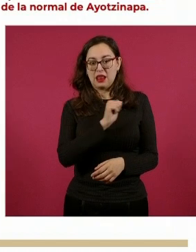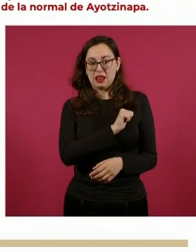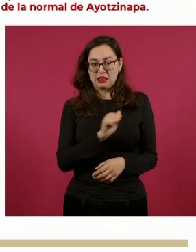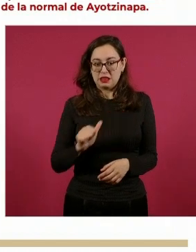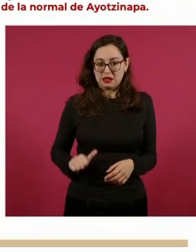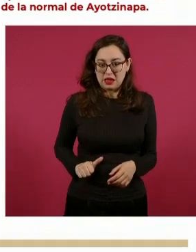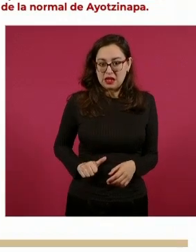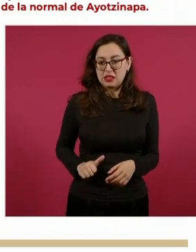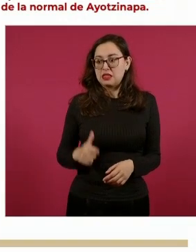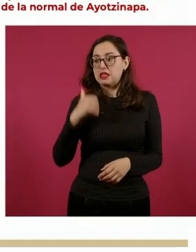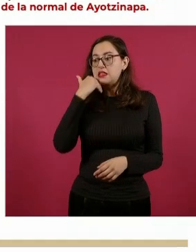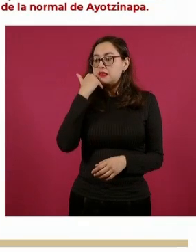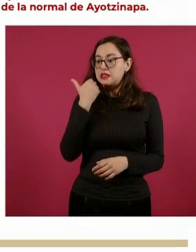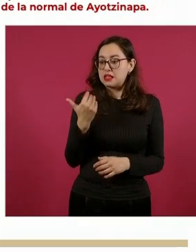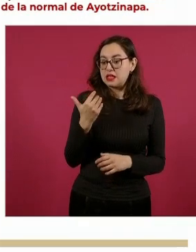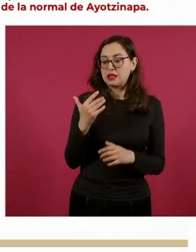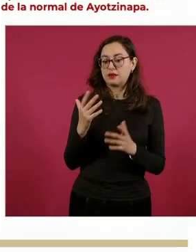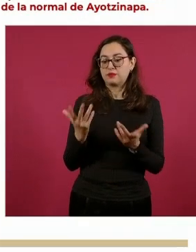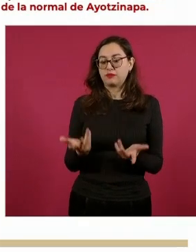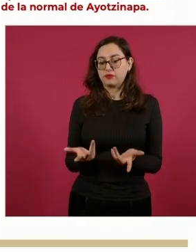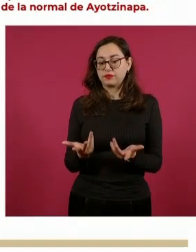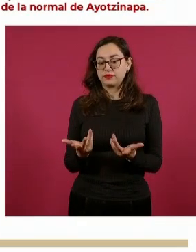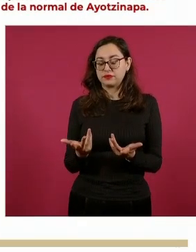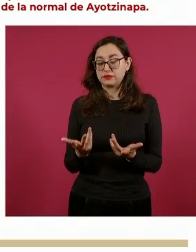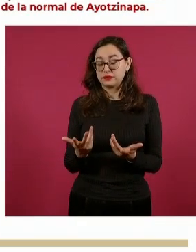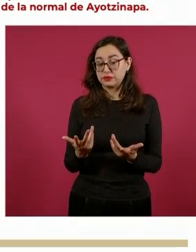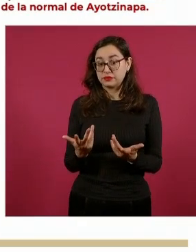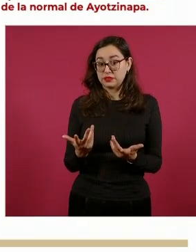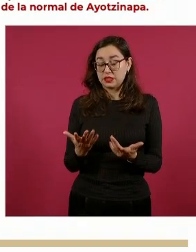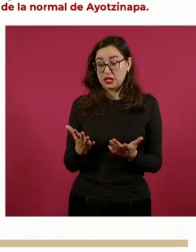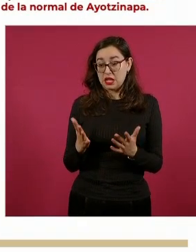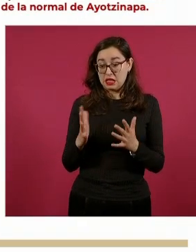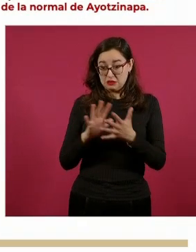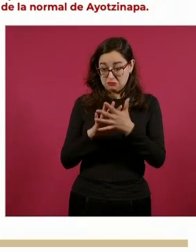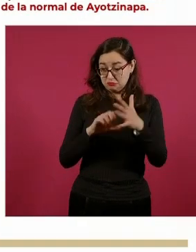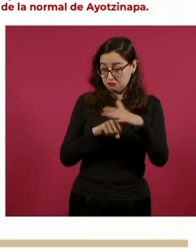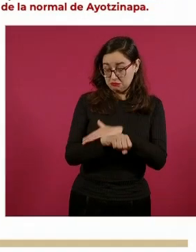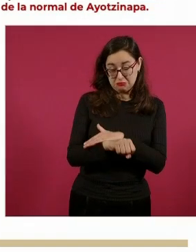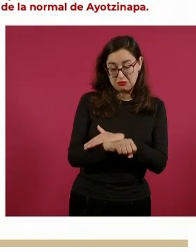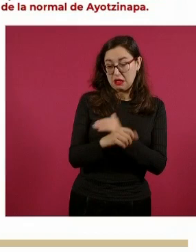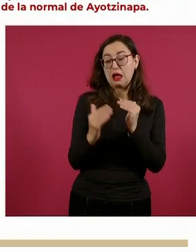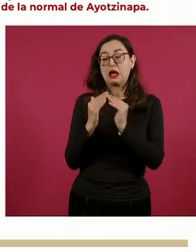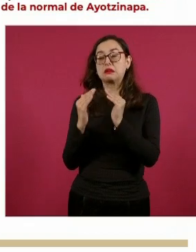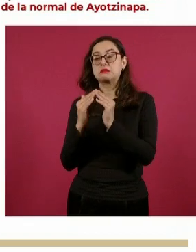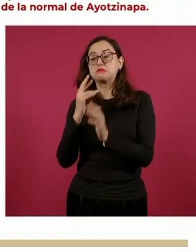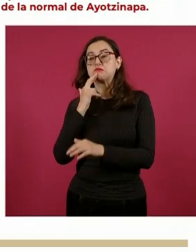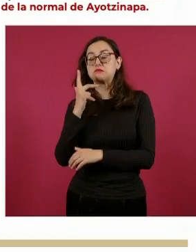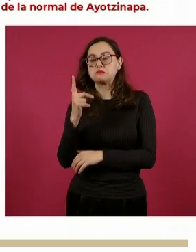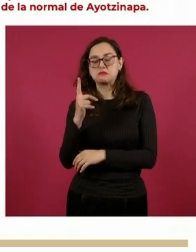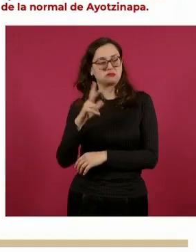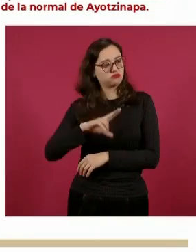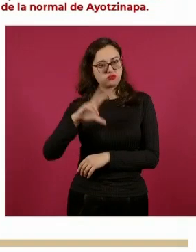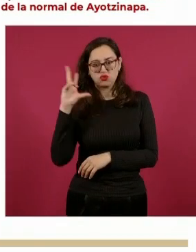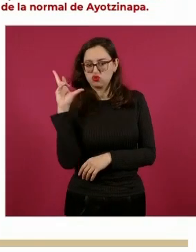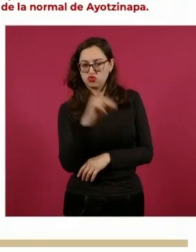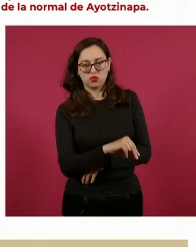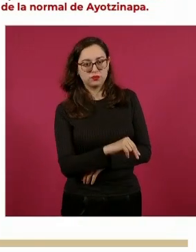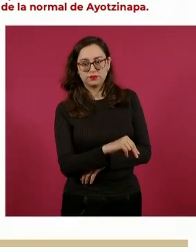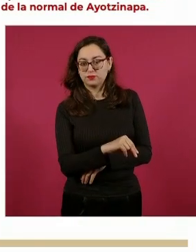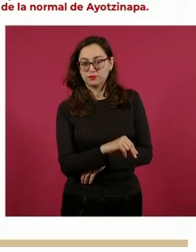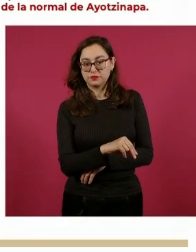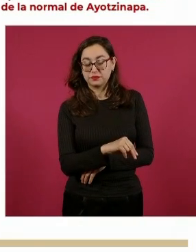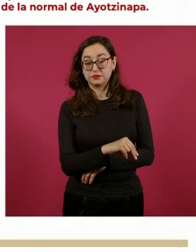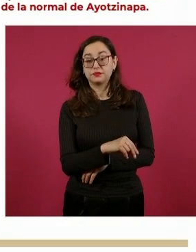sustitución de prisión preventiva por otra medida no privativa de libertad en reclusión, lo anterior debido a que en su solicitud